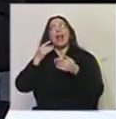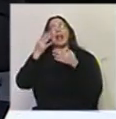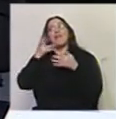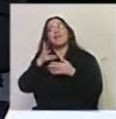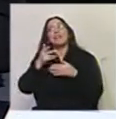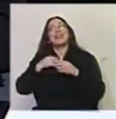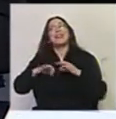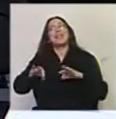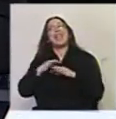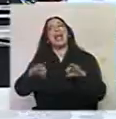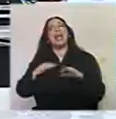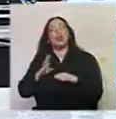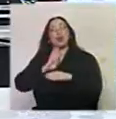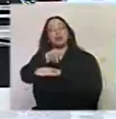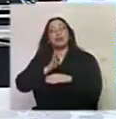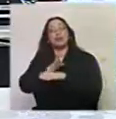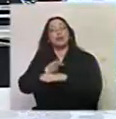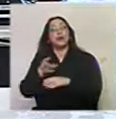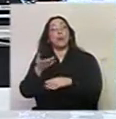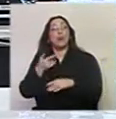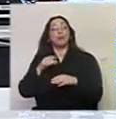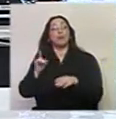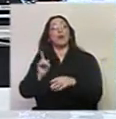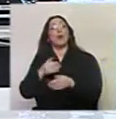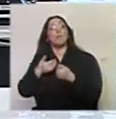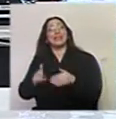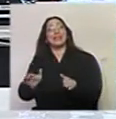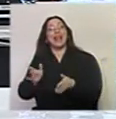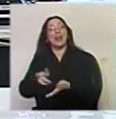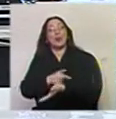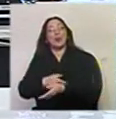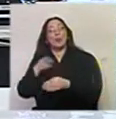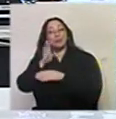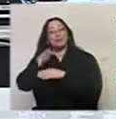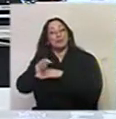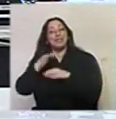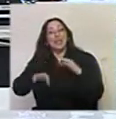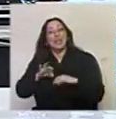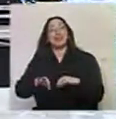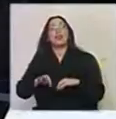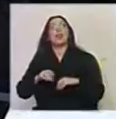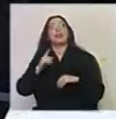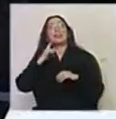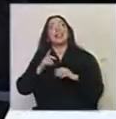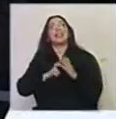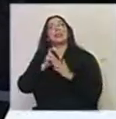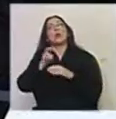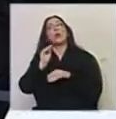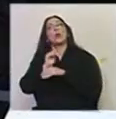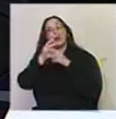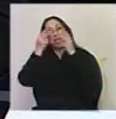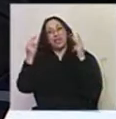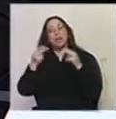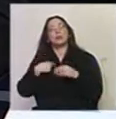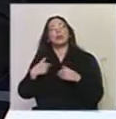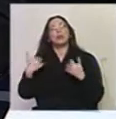al teatro, al ir al auditorio. Creo que yo, por ejemplo, saltándome, ya que hablamos de cultura en general, he tratado